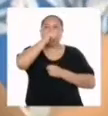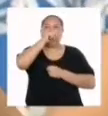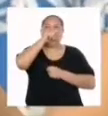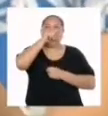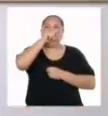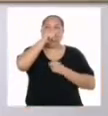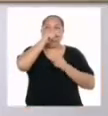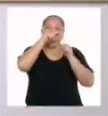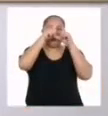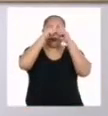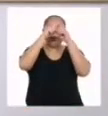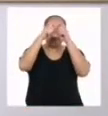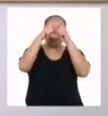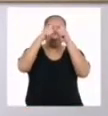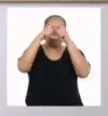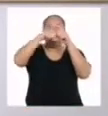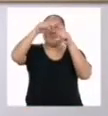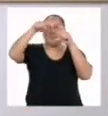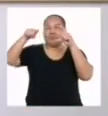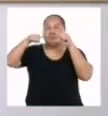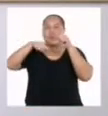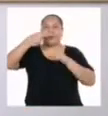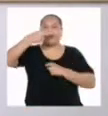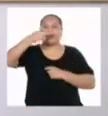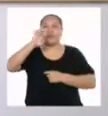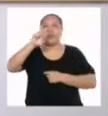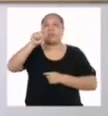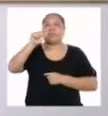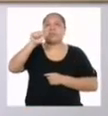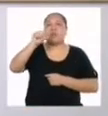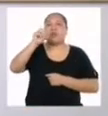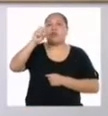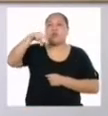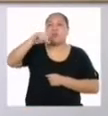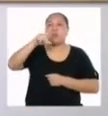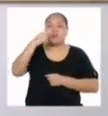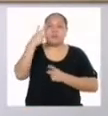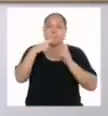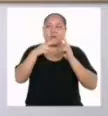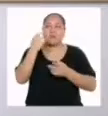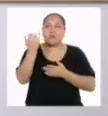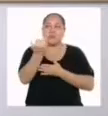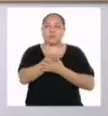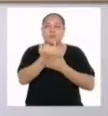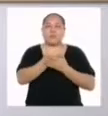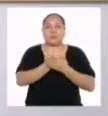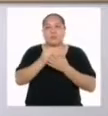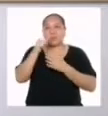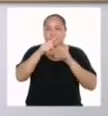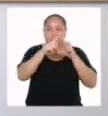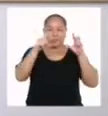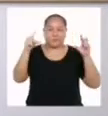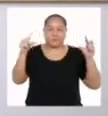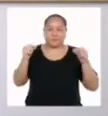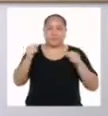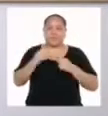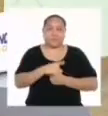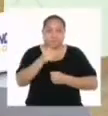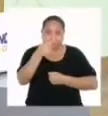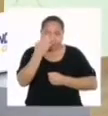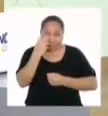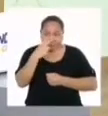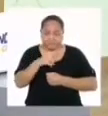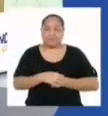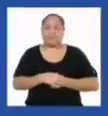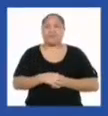también en forma hexagonal. Ya veo. Bueno, veamos cómo sería el diseño de esta cajita de base hexagonal. ¿Te